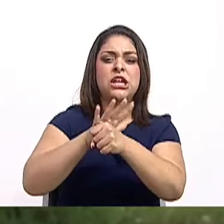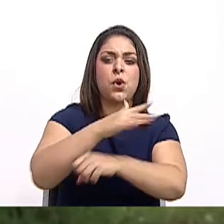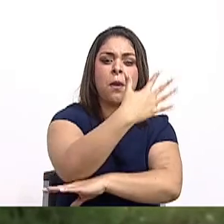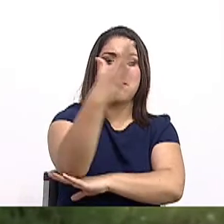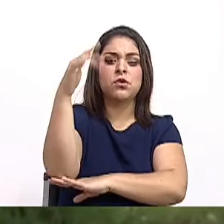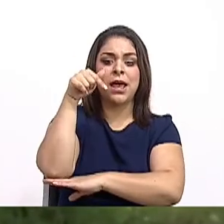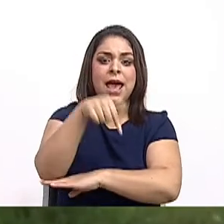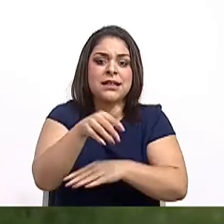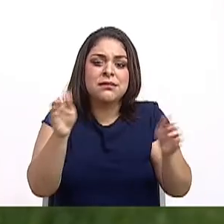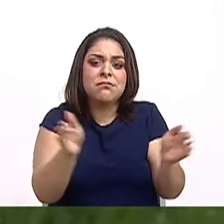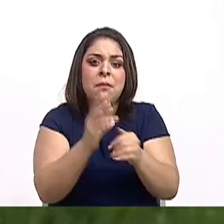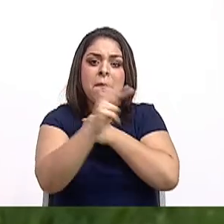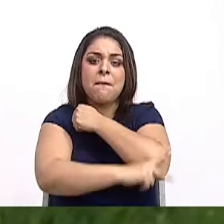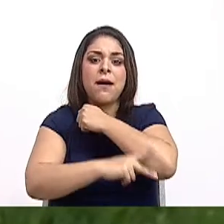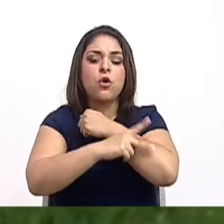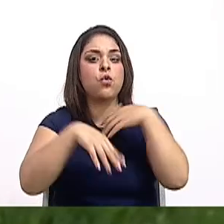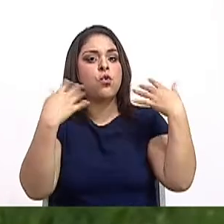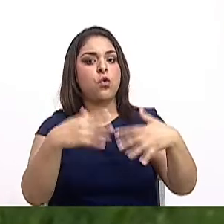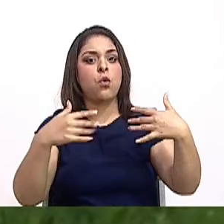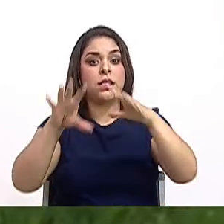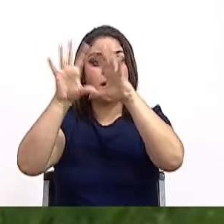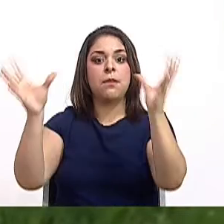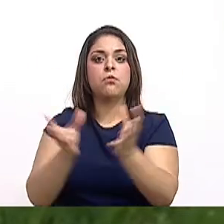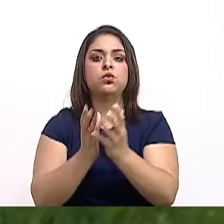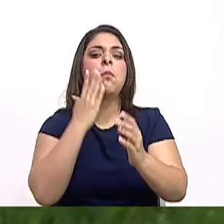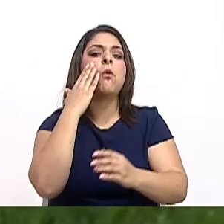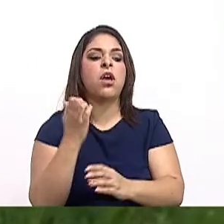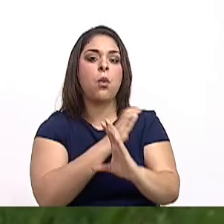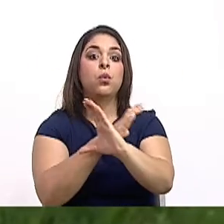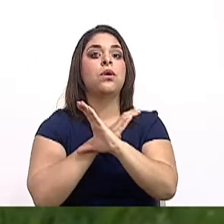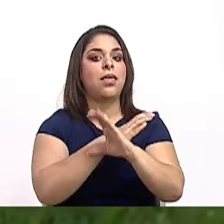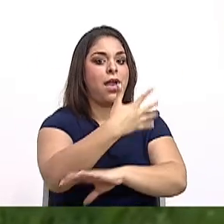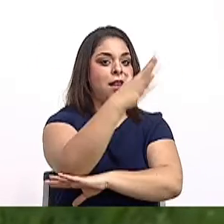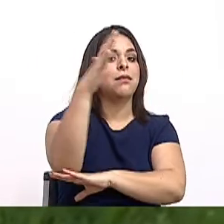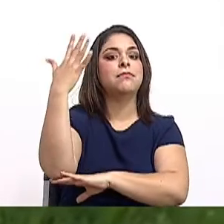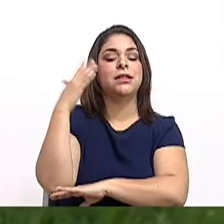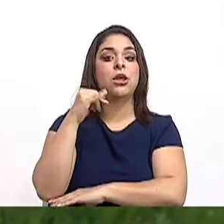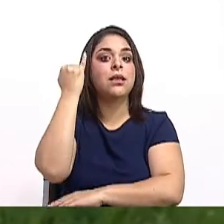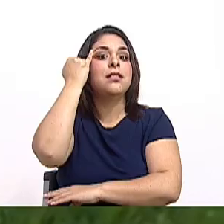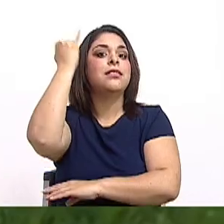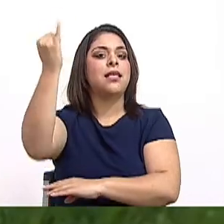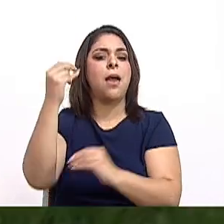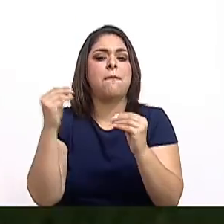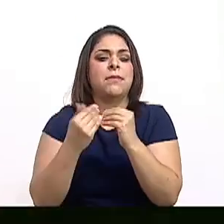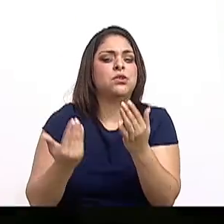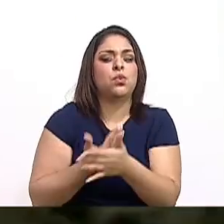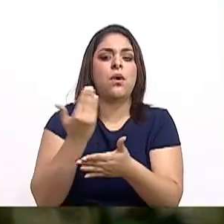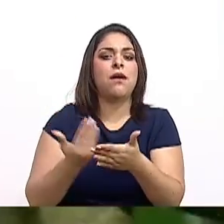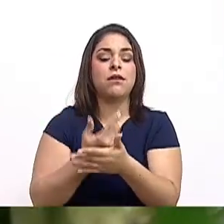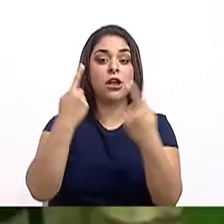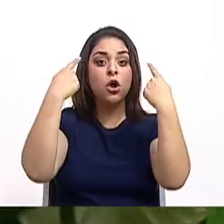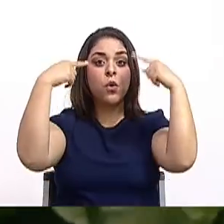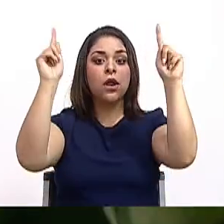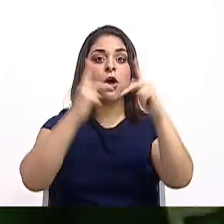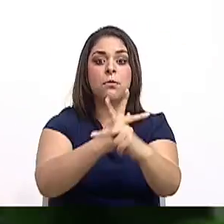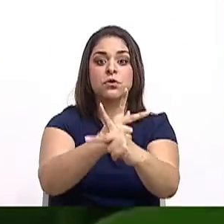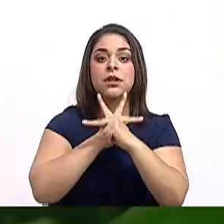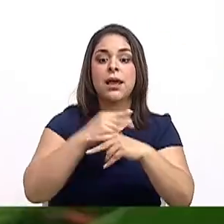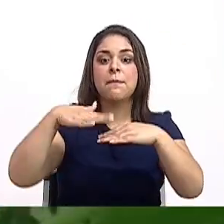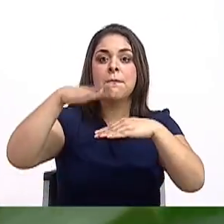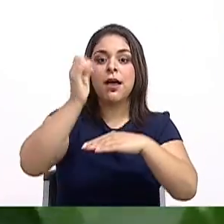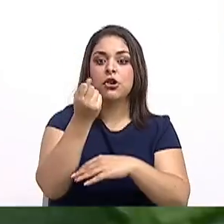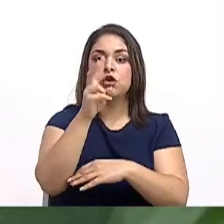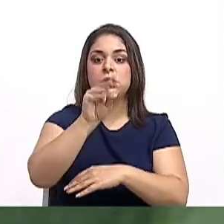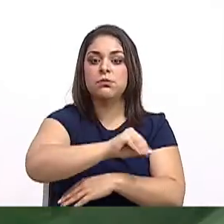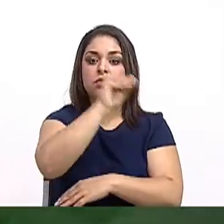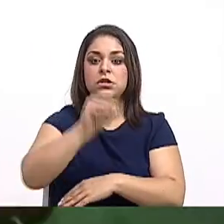país se ha destacado en el mapa del mundo por el cuidado del medio ambiente. Una de las iniciativas más innovadoras ha logrado proteger más del 12%